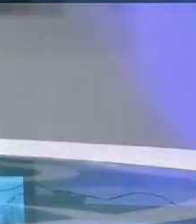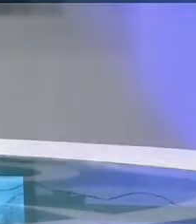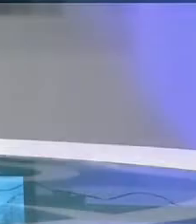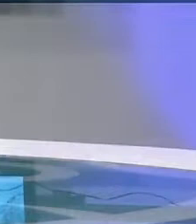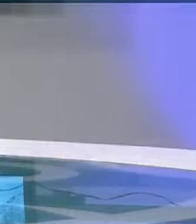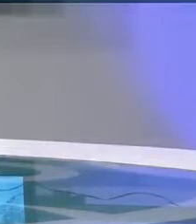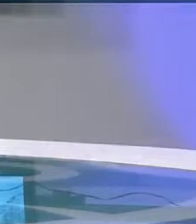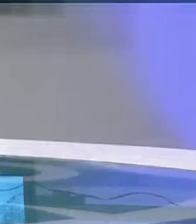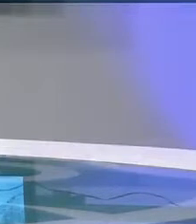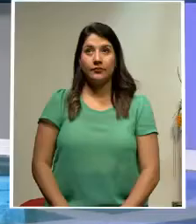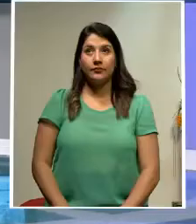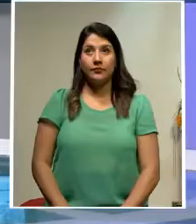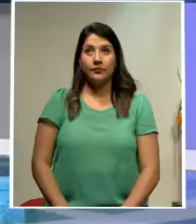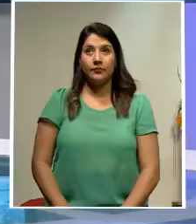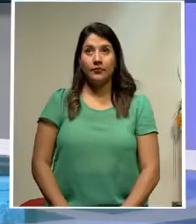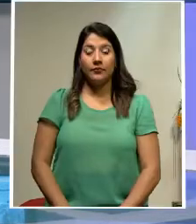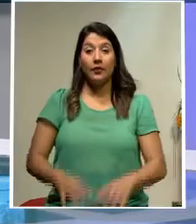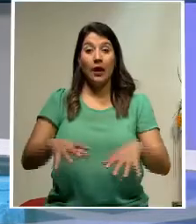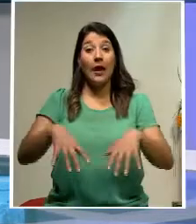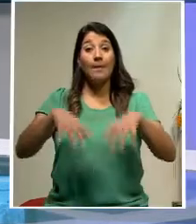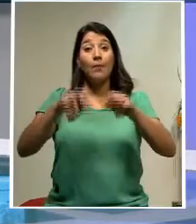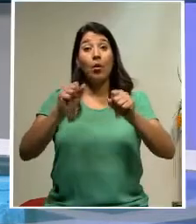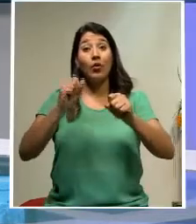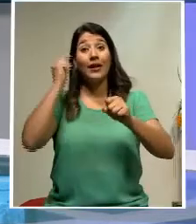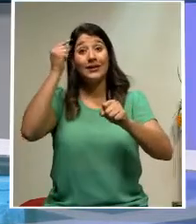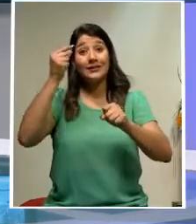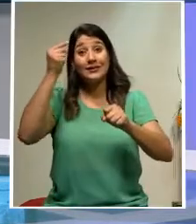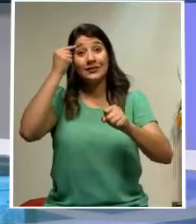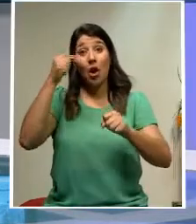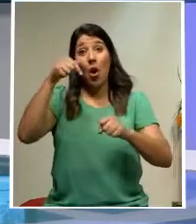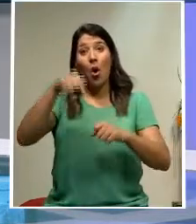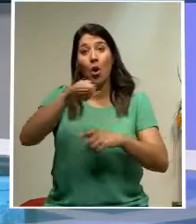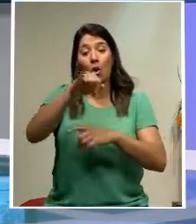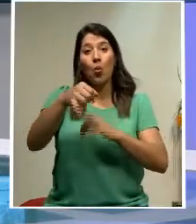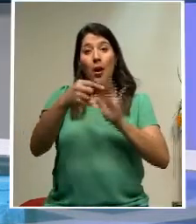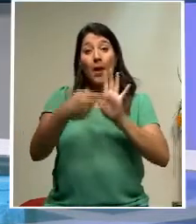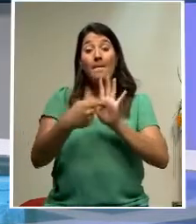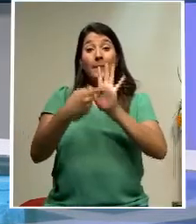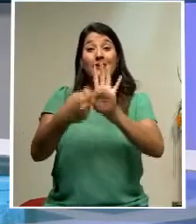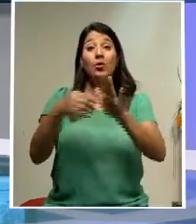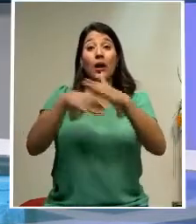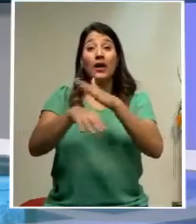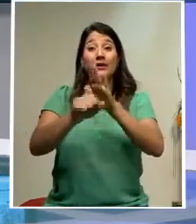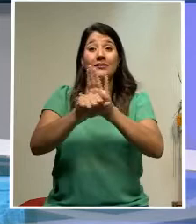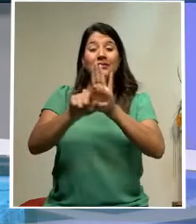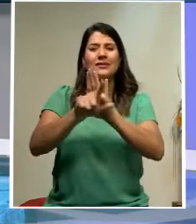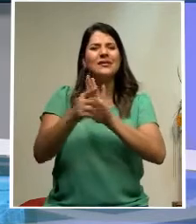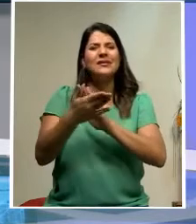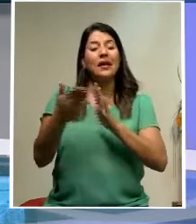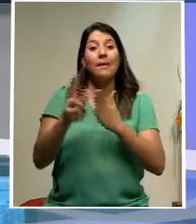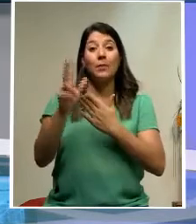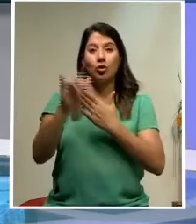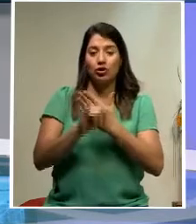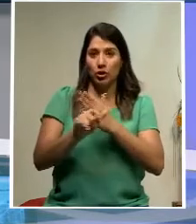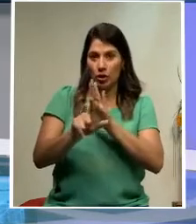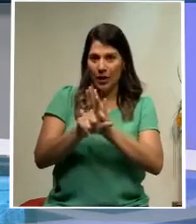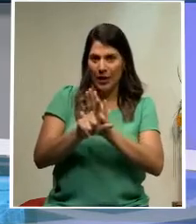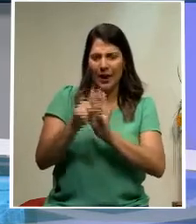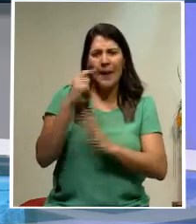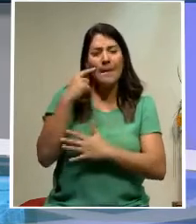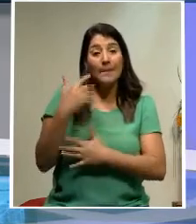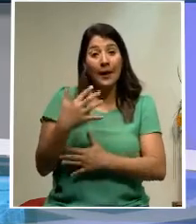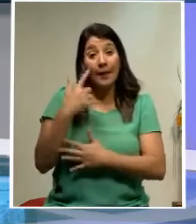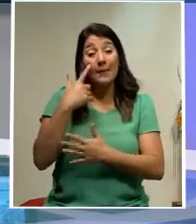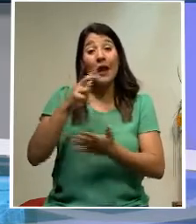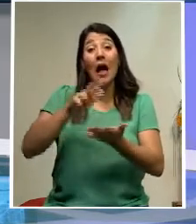El Poder Ejecutivo presentó este jueves en la Asamblea Legislativa un proyecto de ley para que es